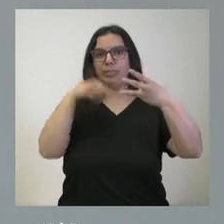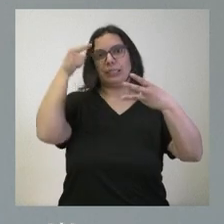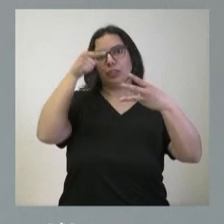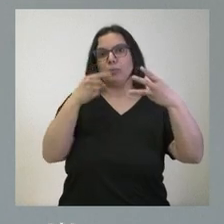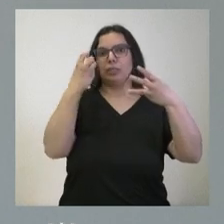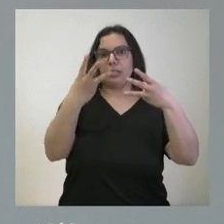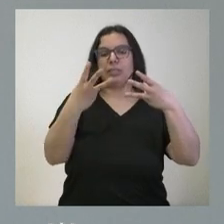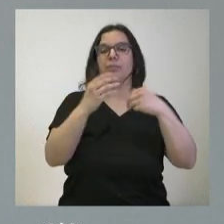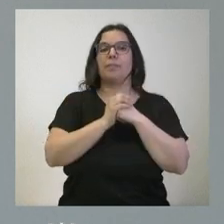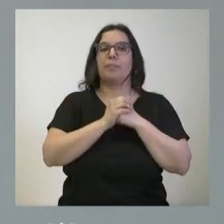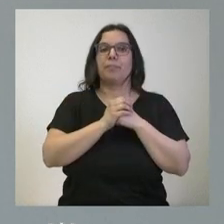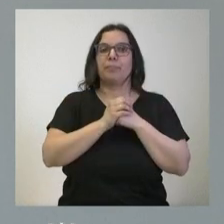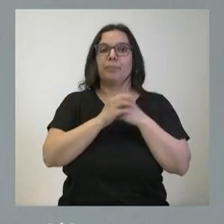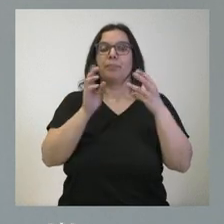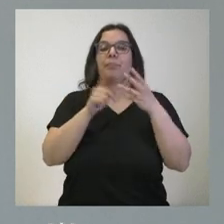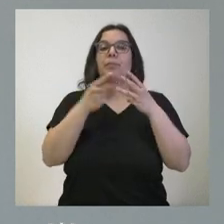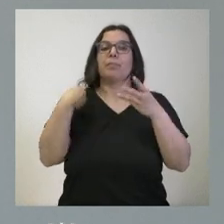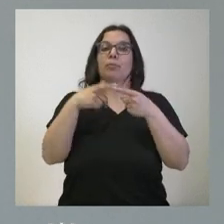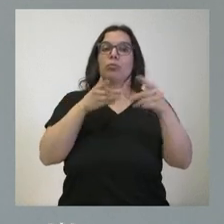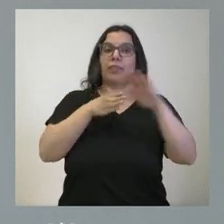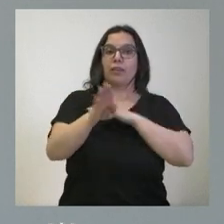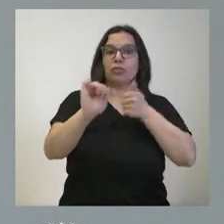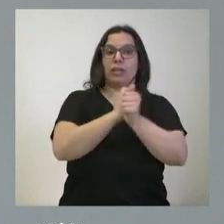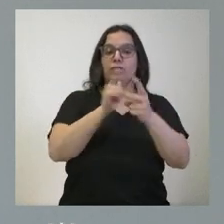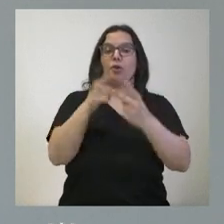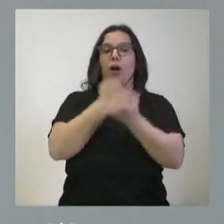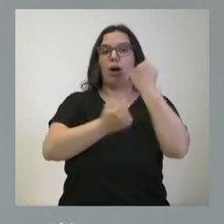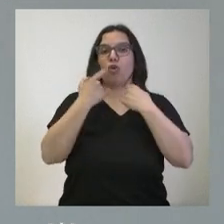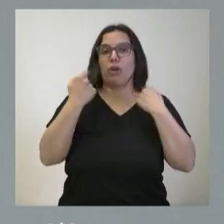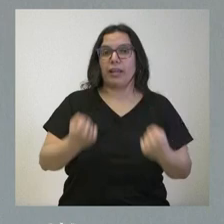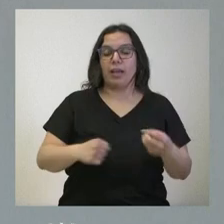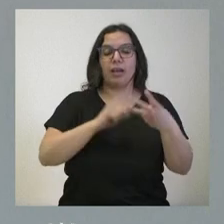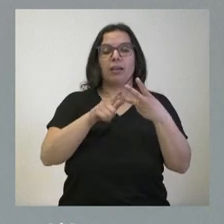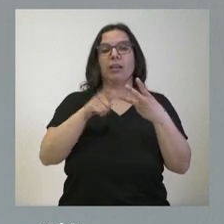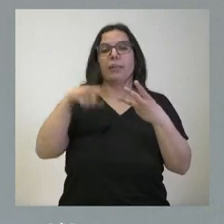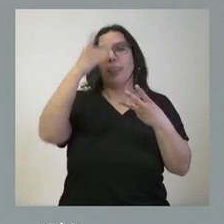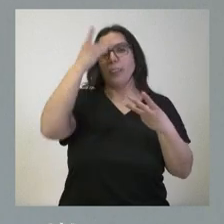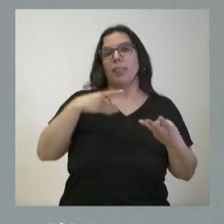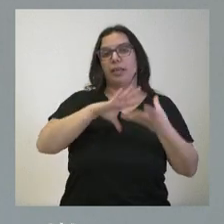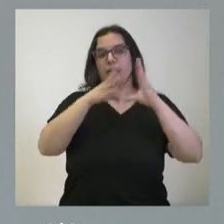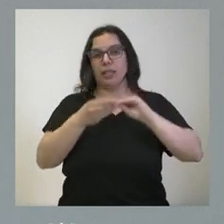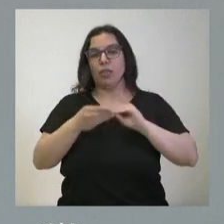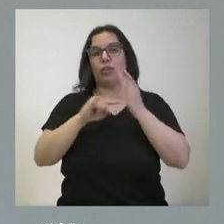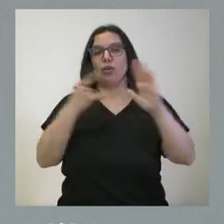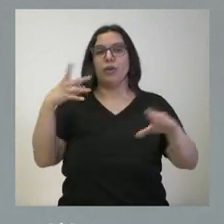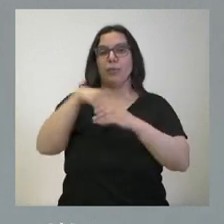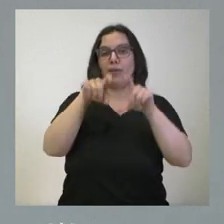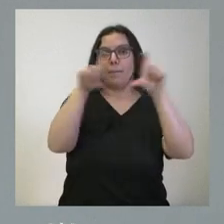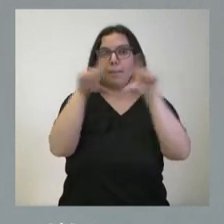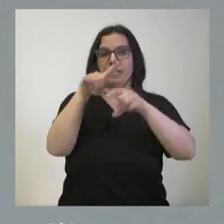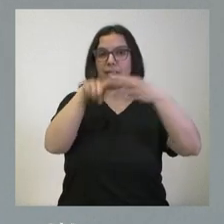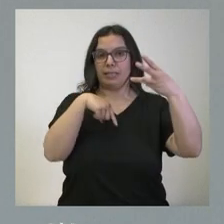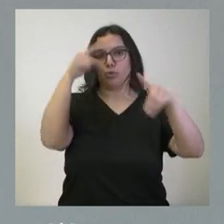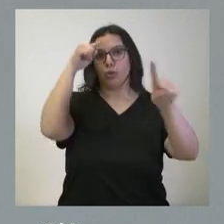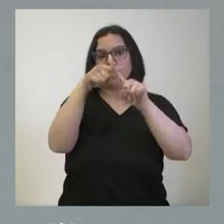tiene que ver con el acceso al crédito, el ahorro energético y la digitalización e incorporación de las tecnologías en las empresas de Castilla y León.